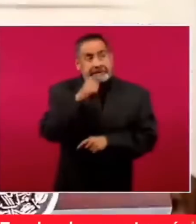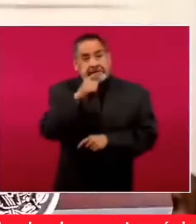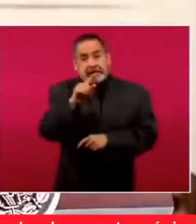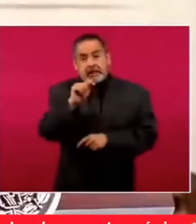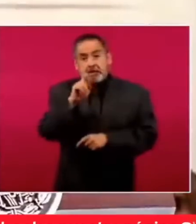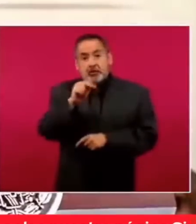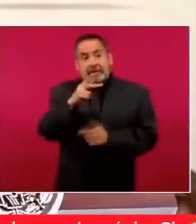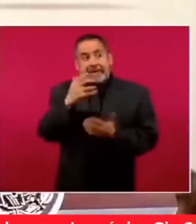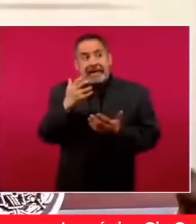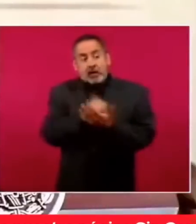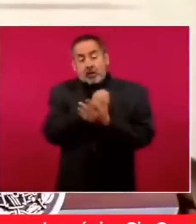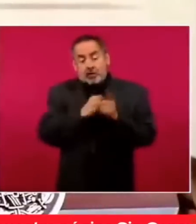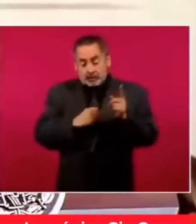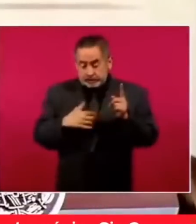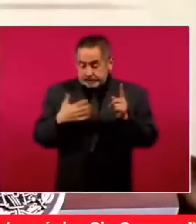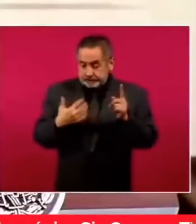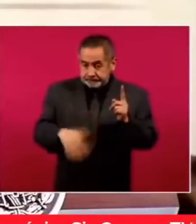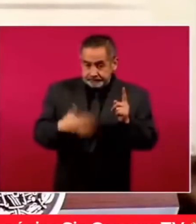imagínense.